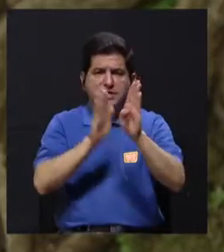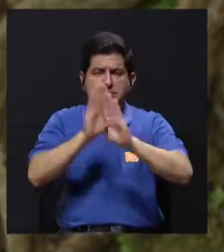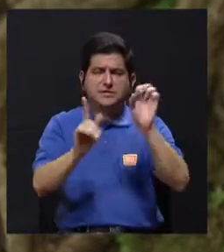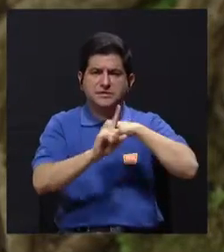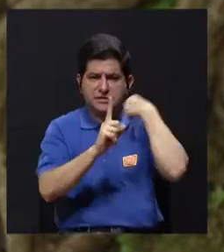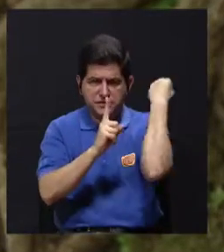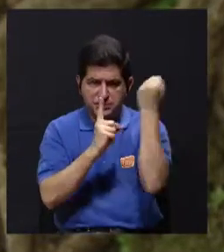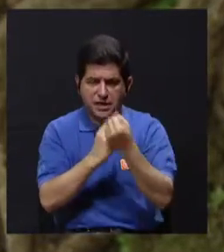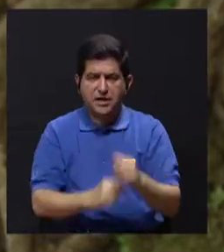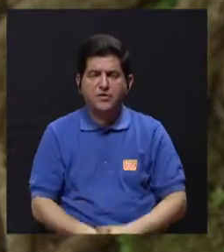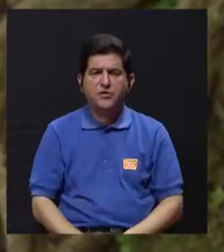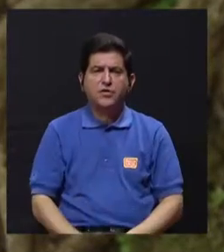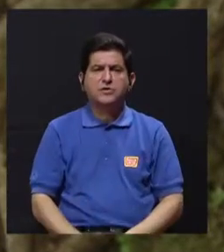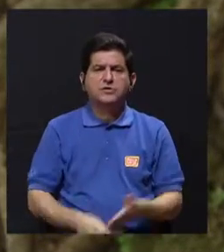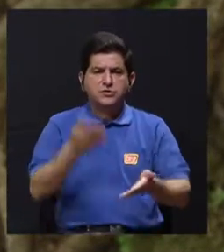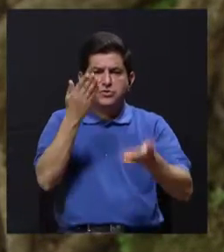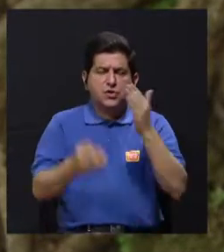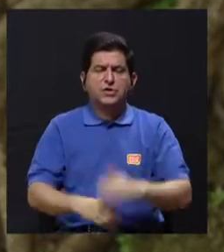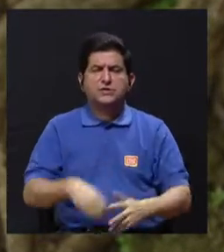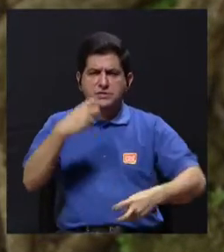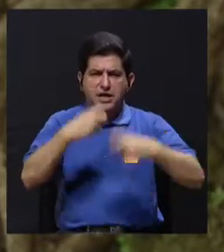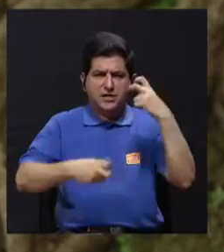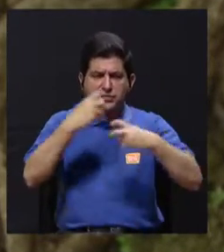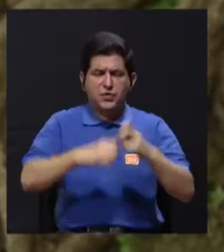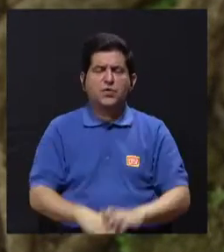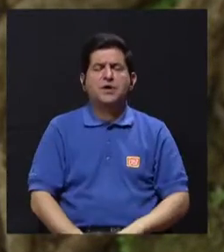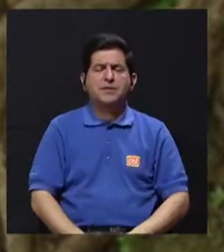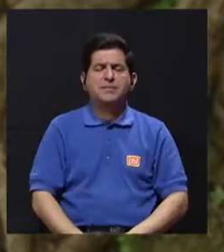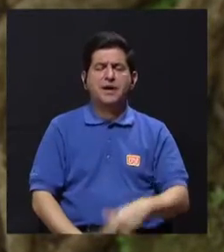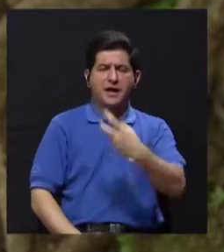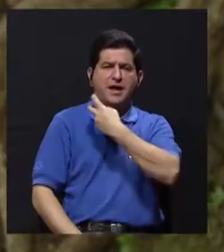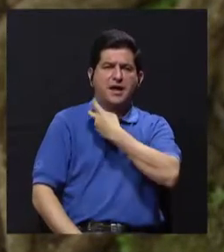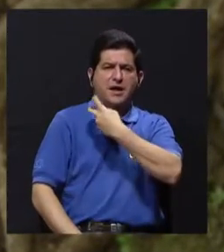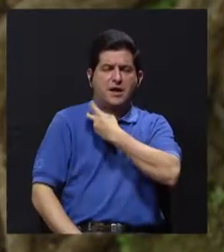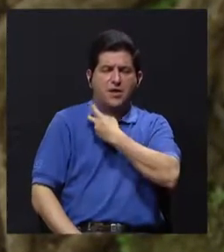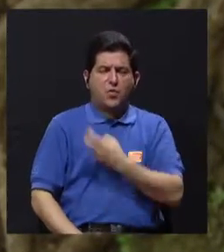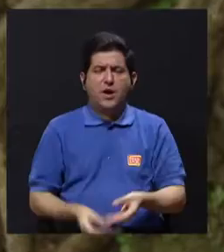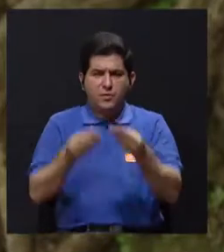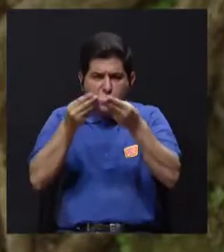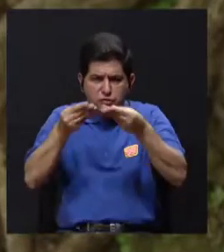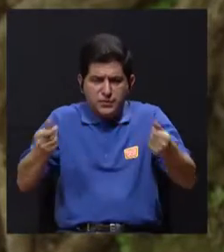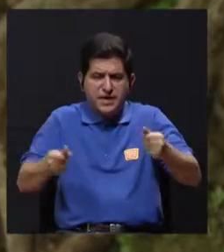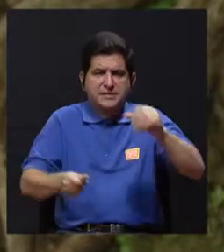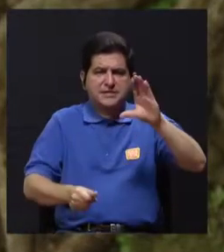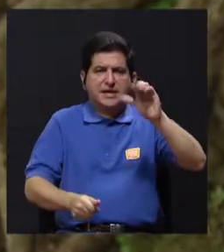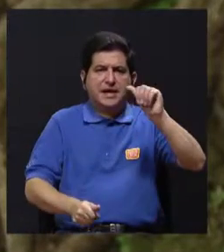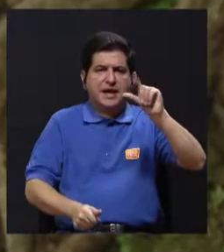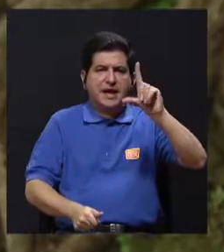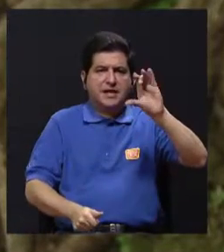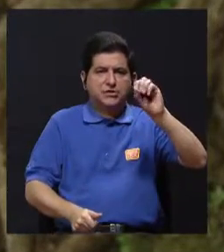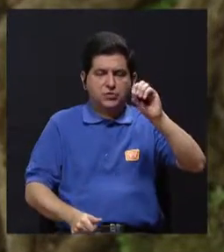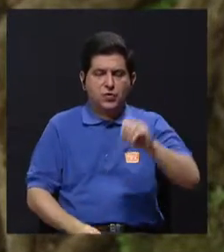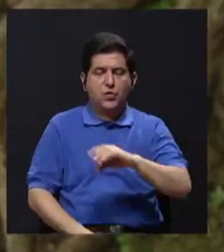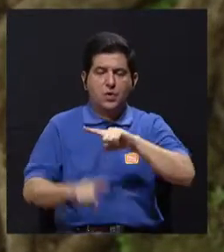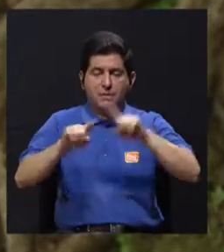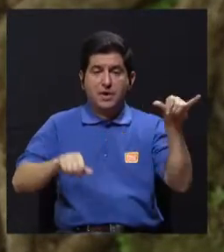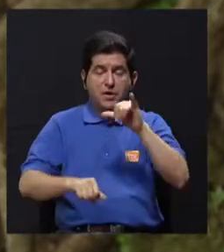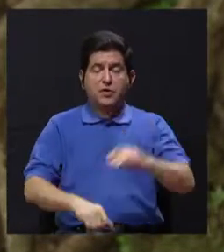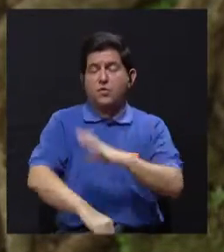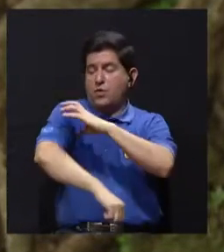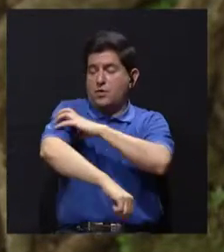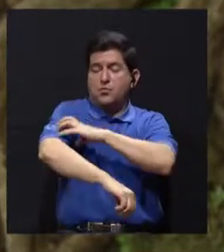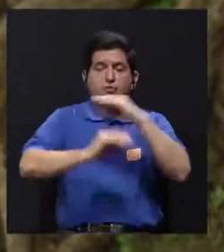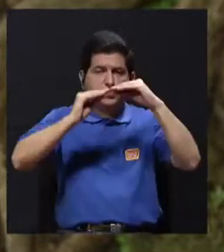en los huesos que pueden predisponer a que se desarrollen condiciones como la osteopenia o la osteoporosis, que eso es que los huesos se van descalcificando de manera acelerada.